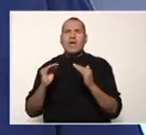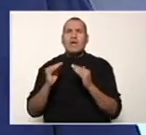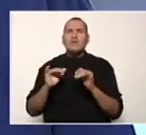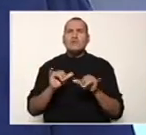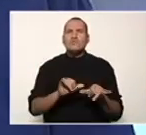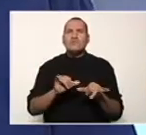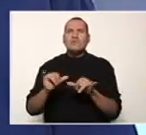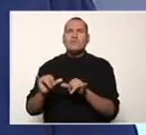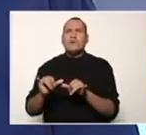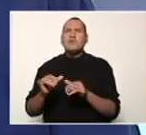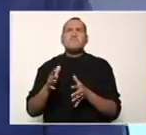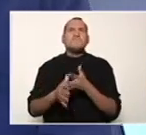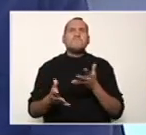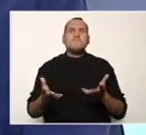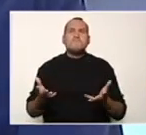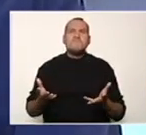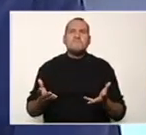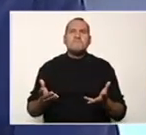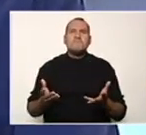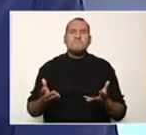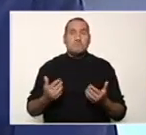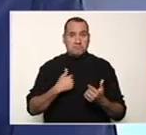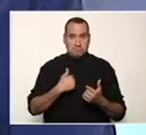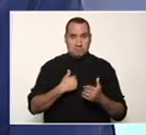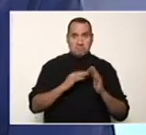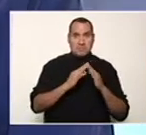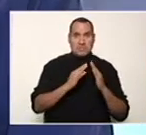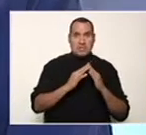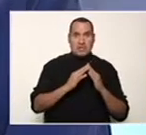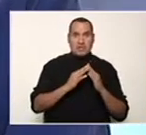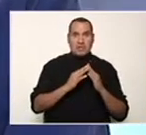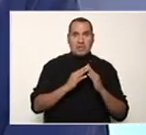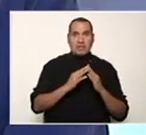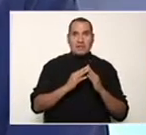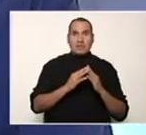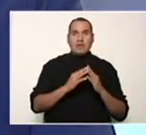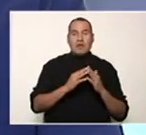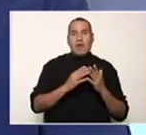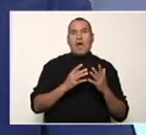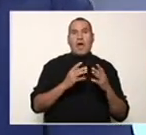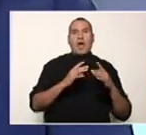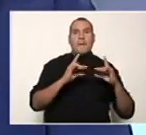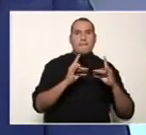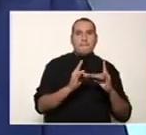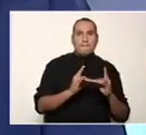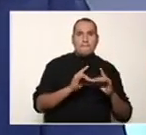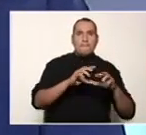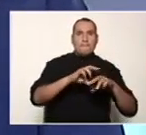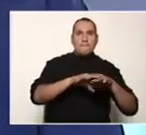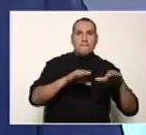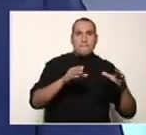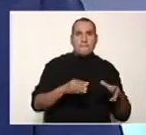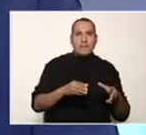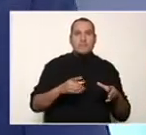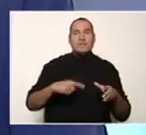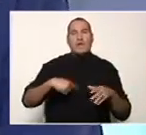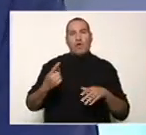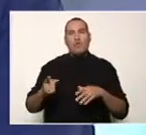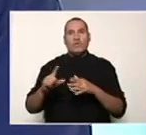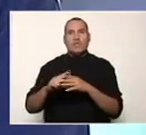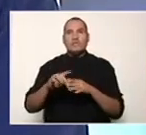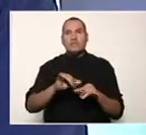Ah, muy bien. En la casa tuya hay juegos de sala y en la casa de tu vecina también.